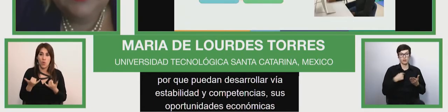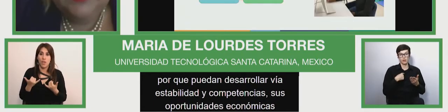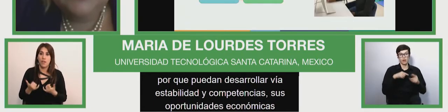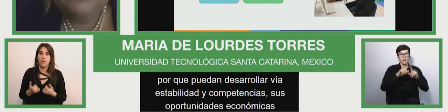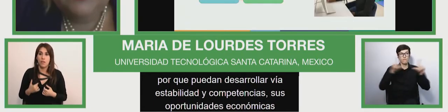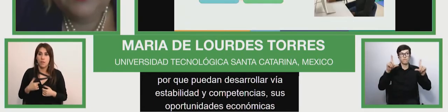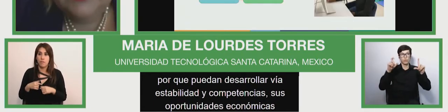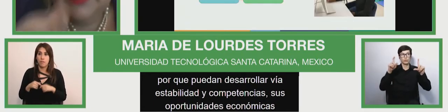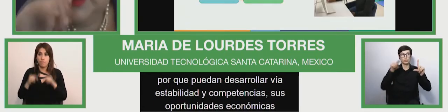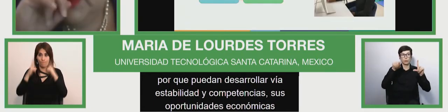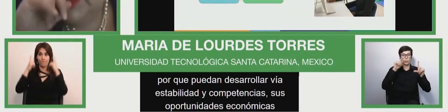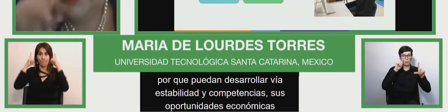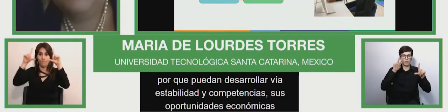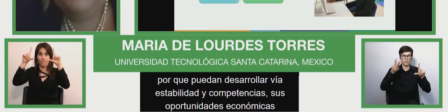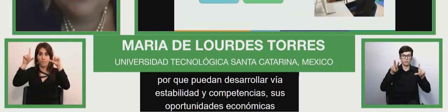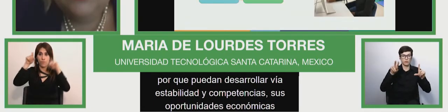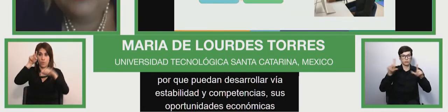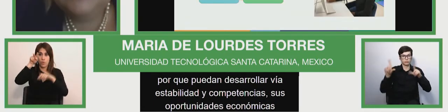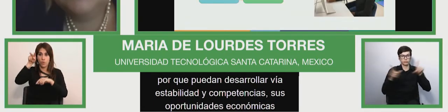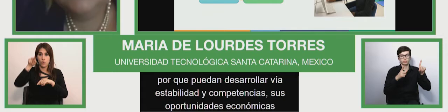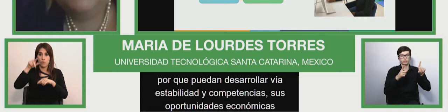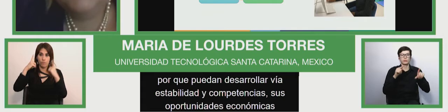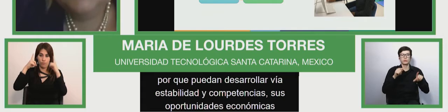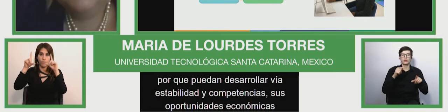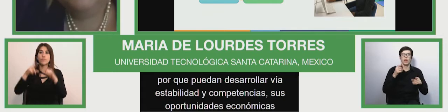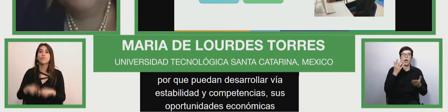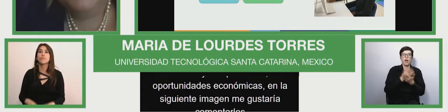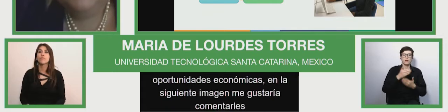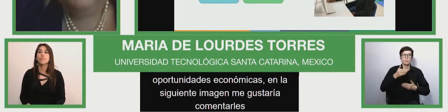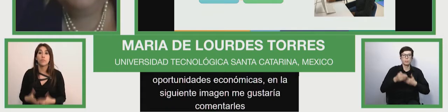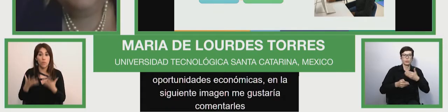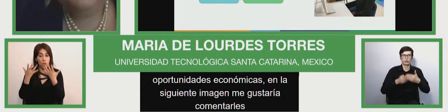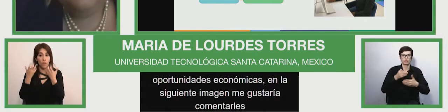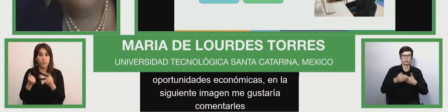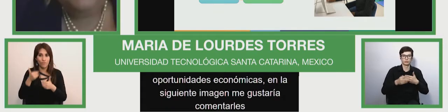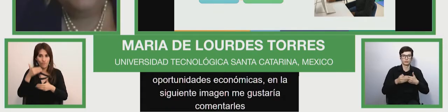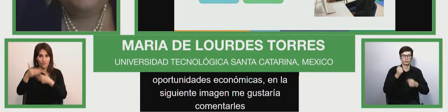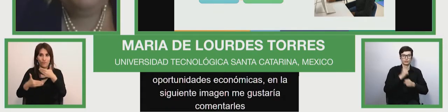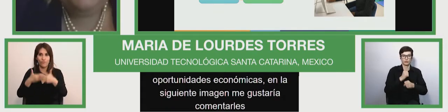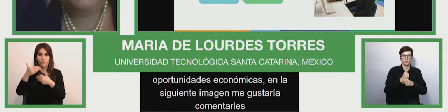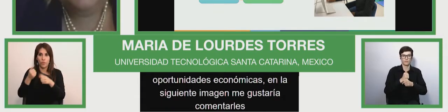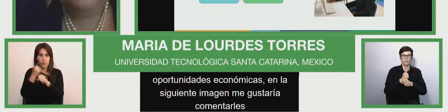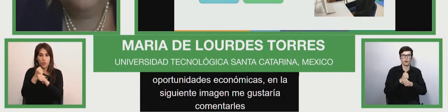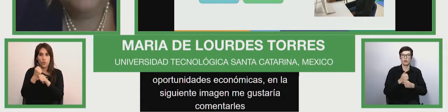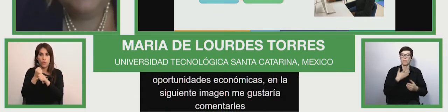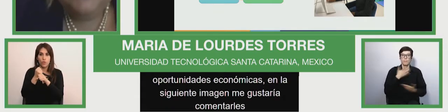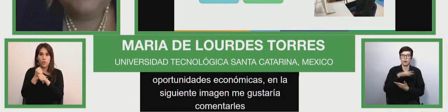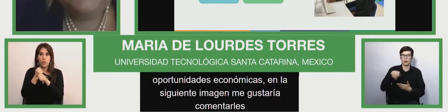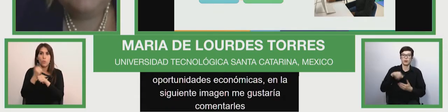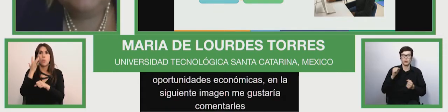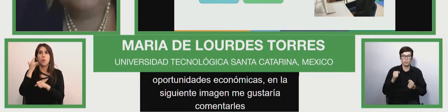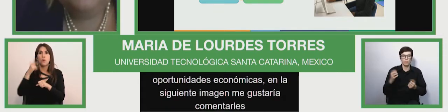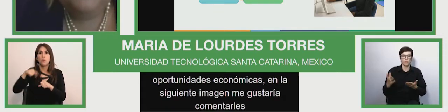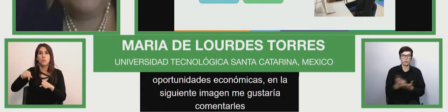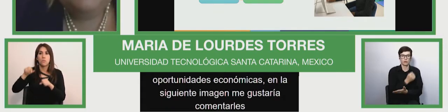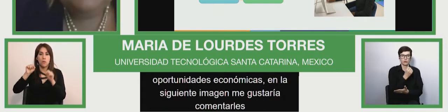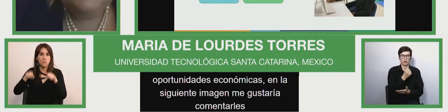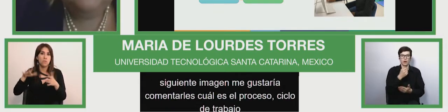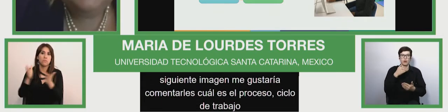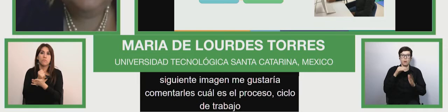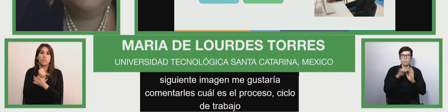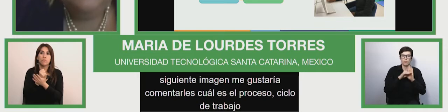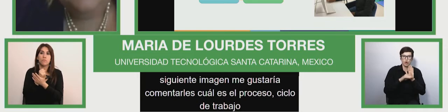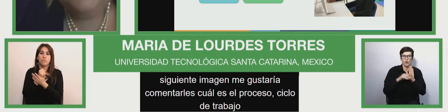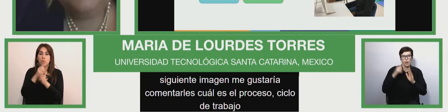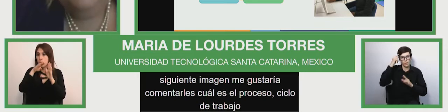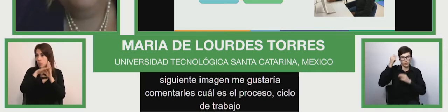comentarles por favor en la siguiente diapositiva cuál es este proceso o ciclo de trabajo para que se logre estos programas de